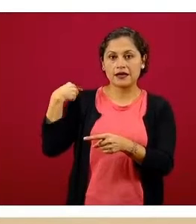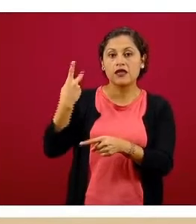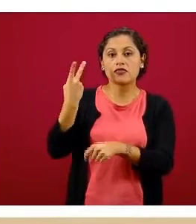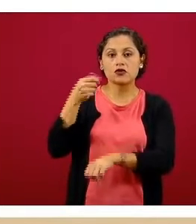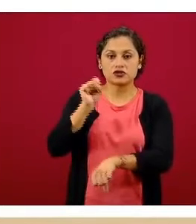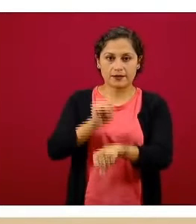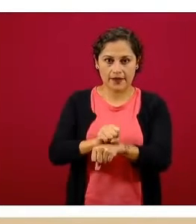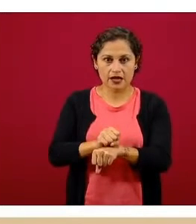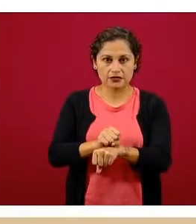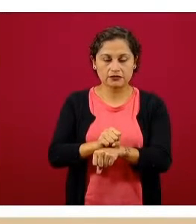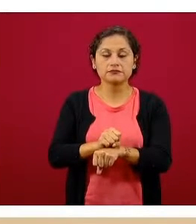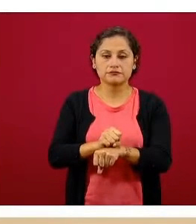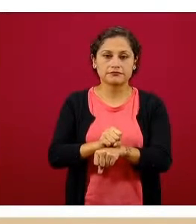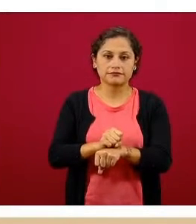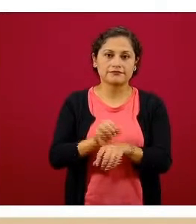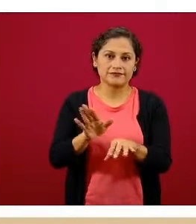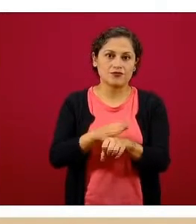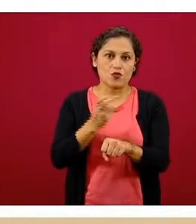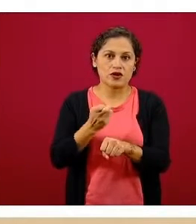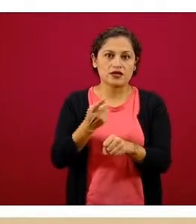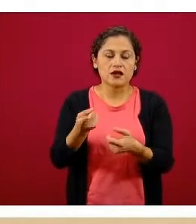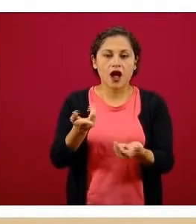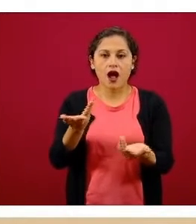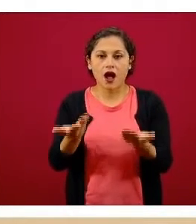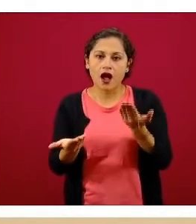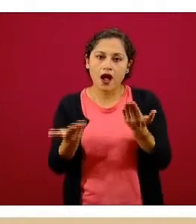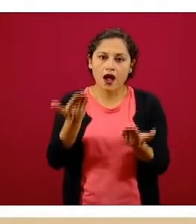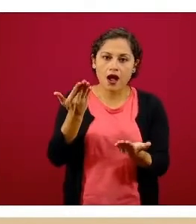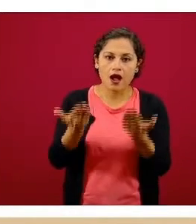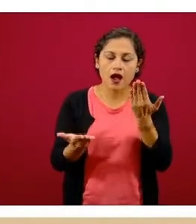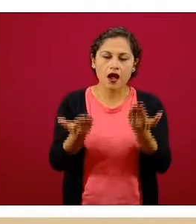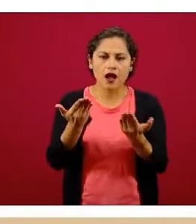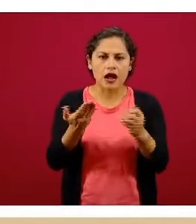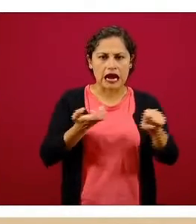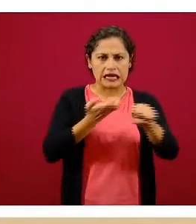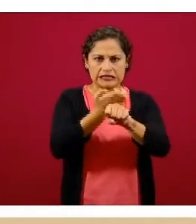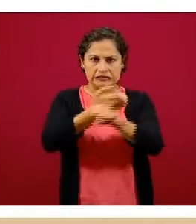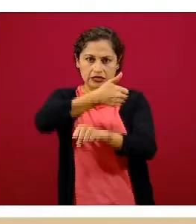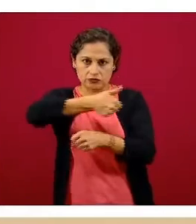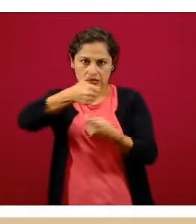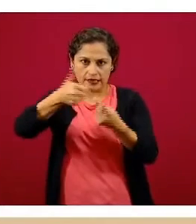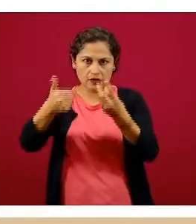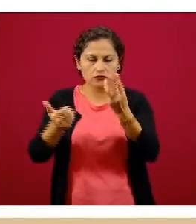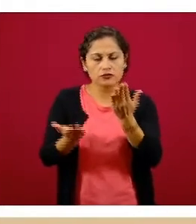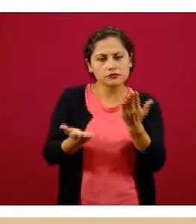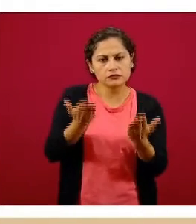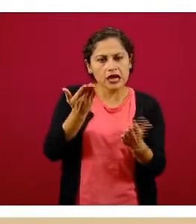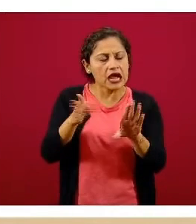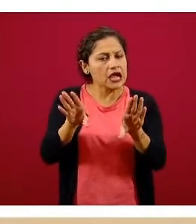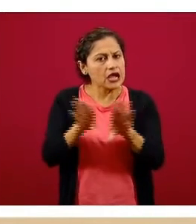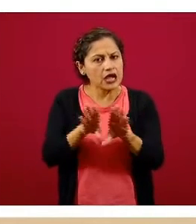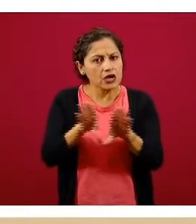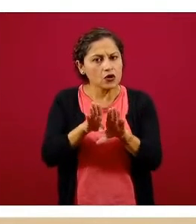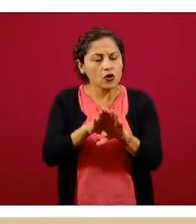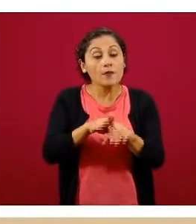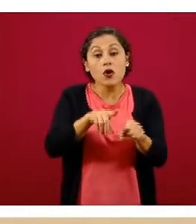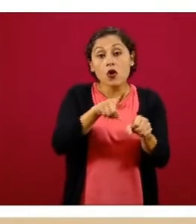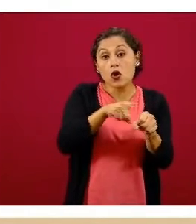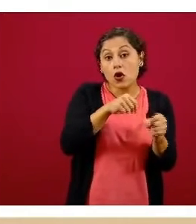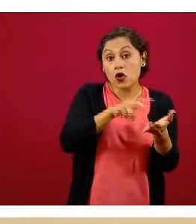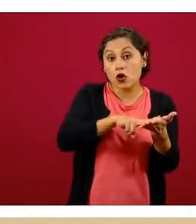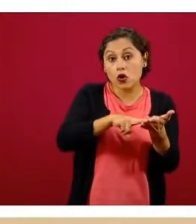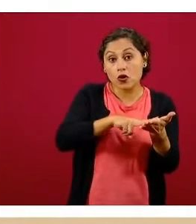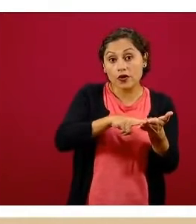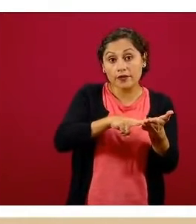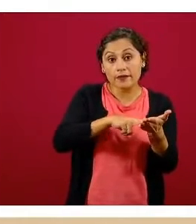semanas. Y eso entonces en su momento nos permite comparar para cada entidad federativa en función de la barra verde, si